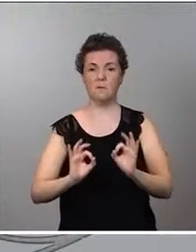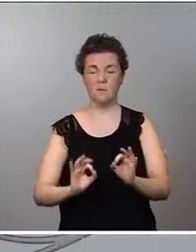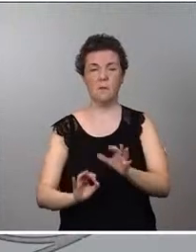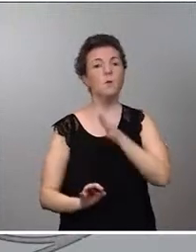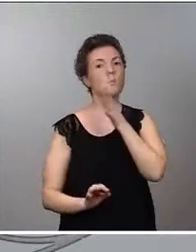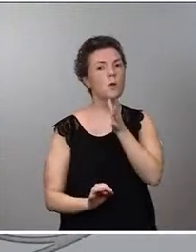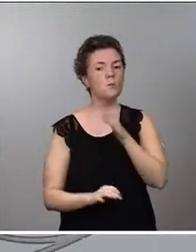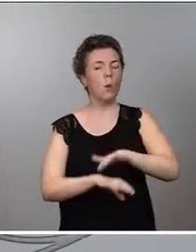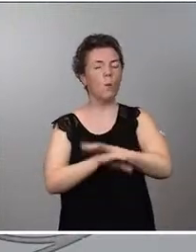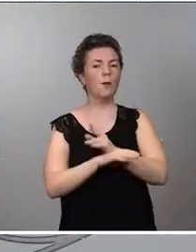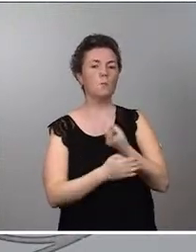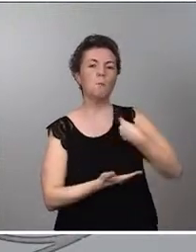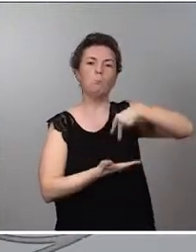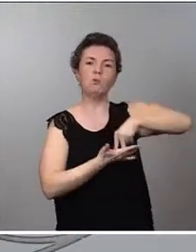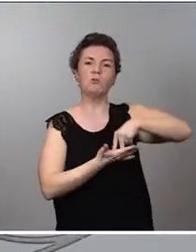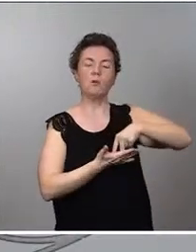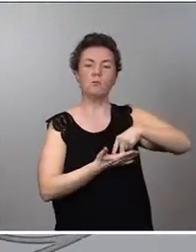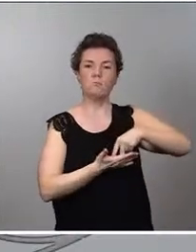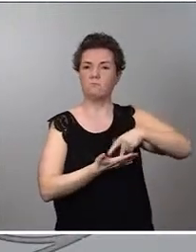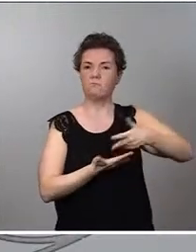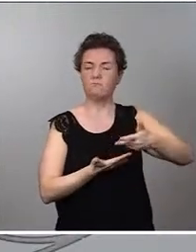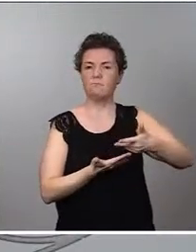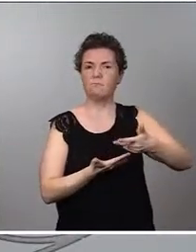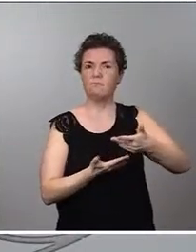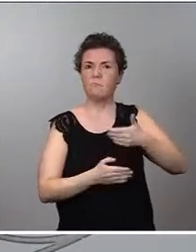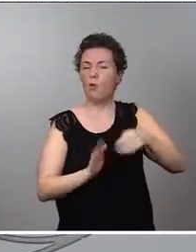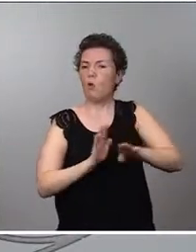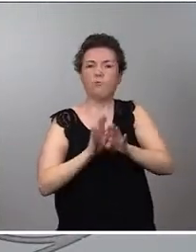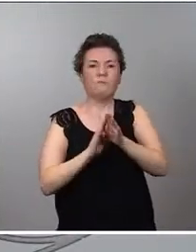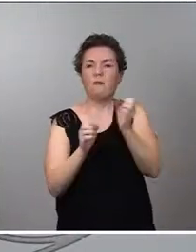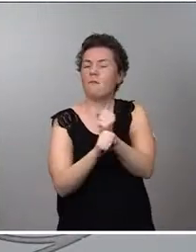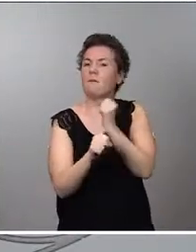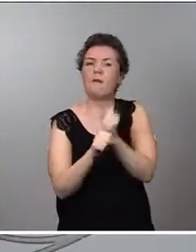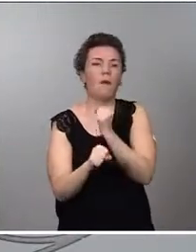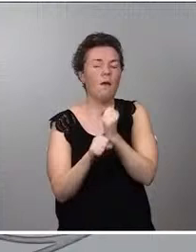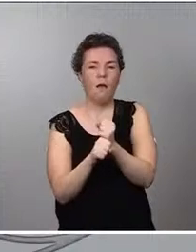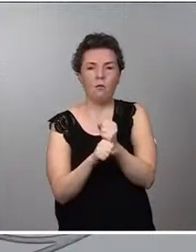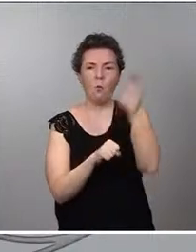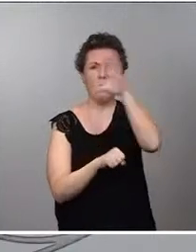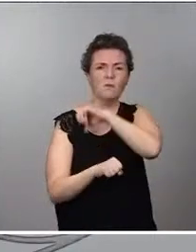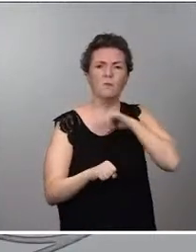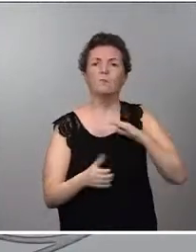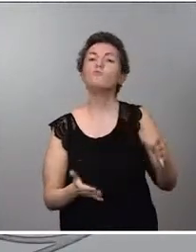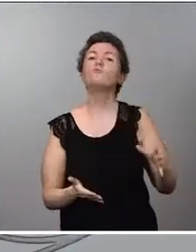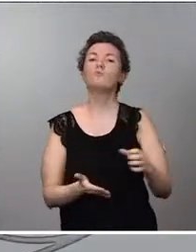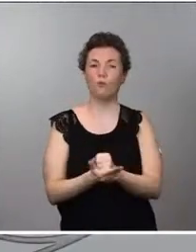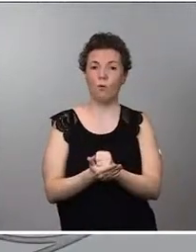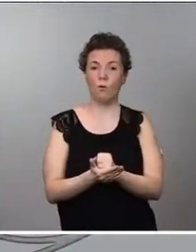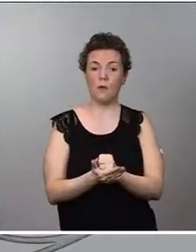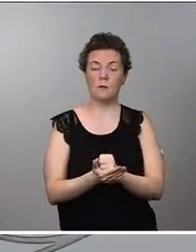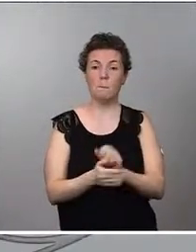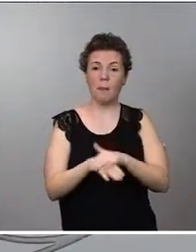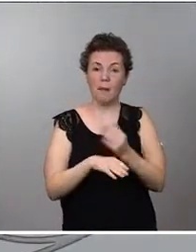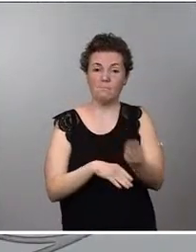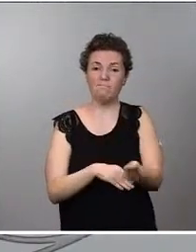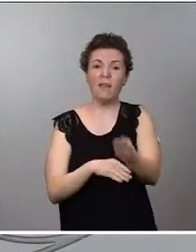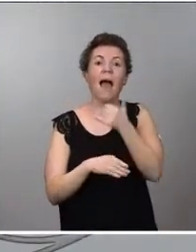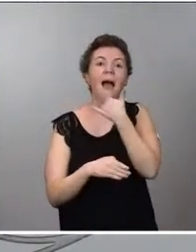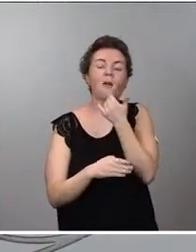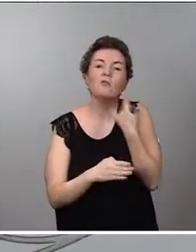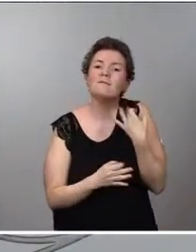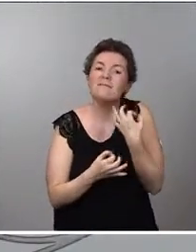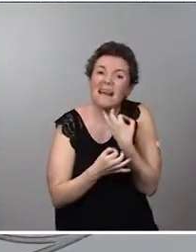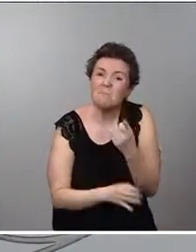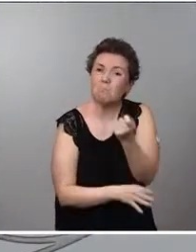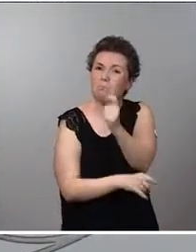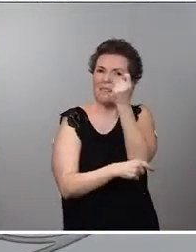Gobierno es que no hay caso. El Gobierno va a seguir trabajando con todas las comunidades autónomas en seguir mejorando algo que ya es excelente. Pero si